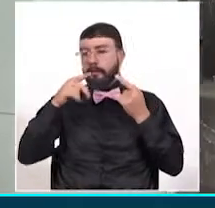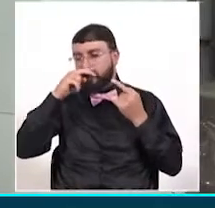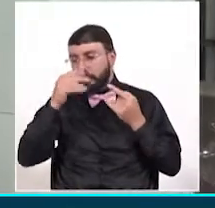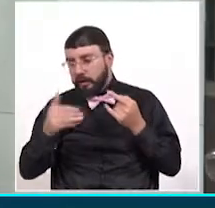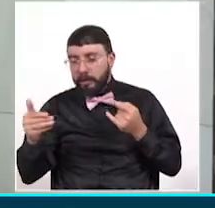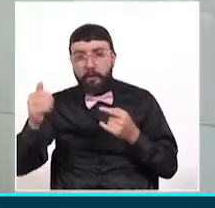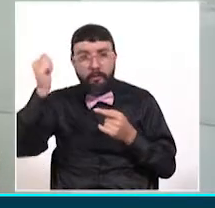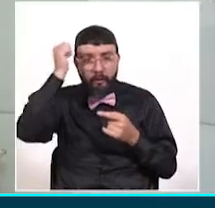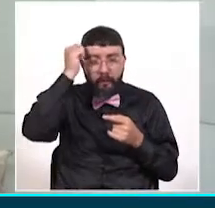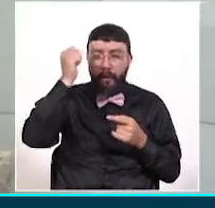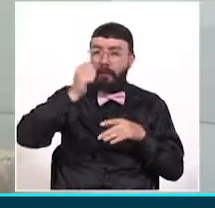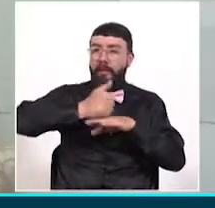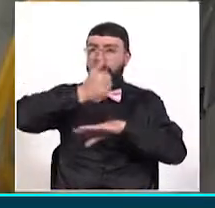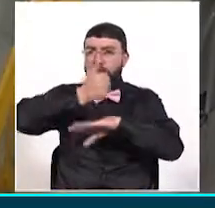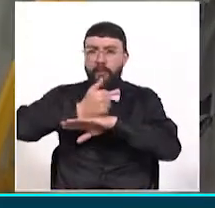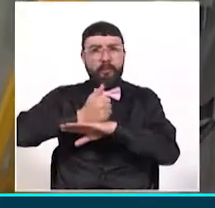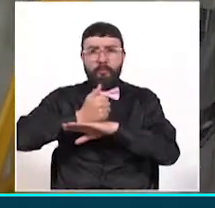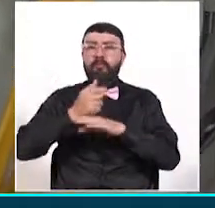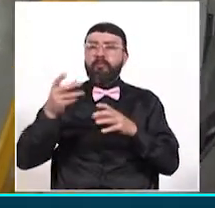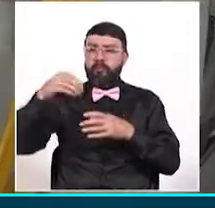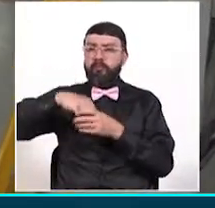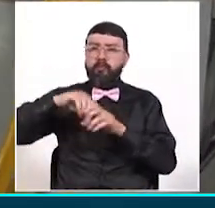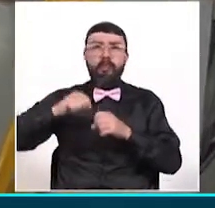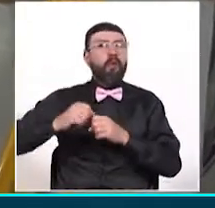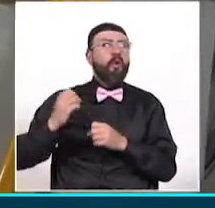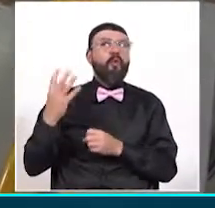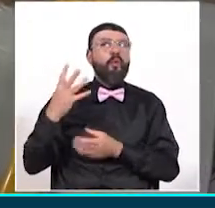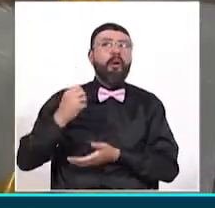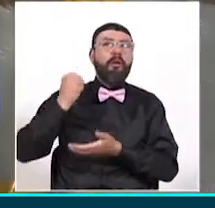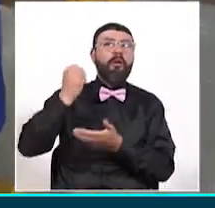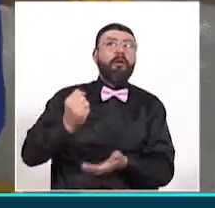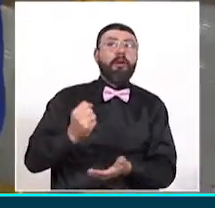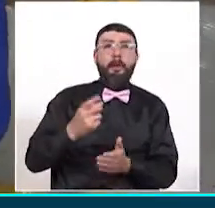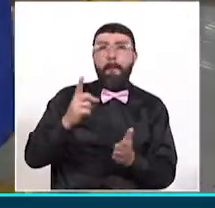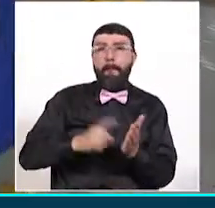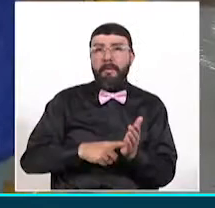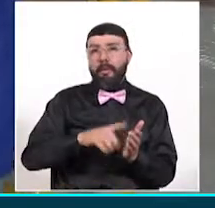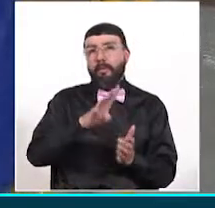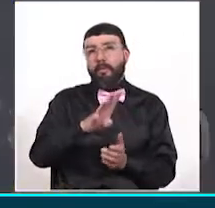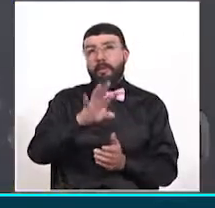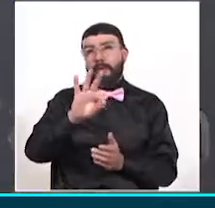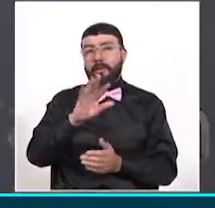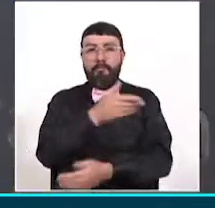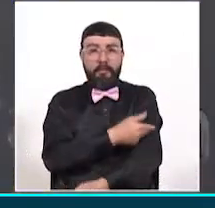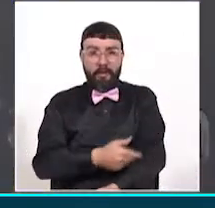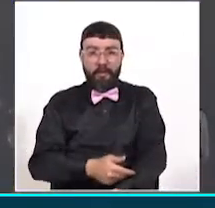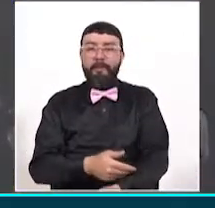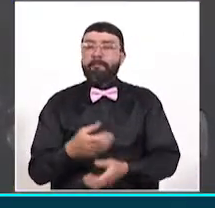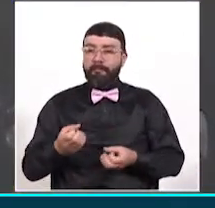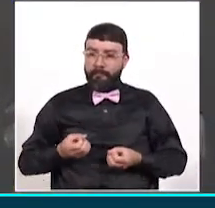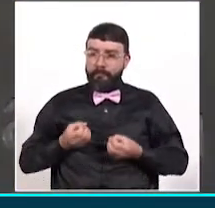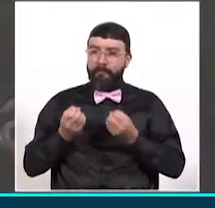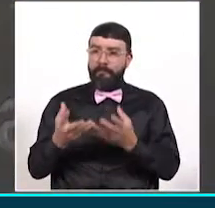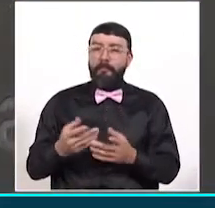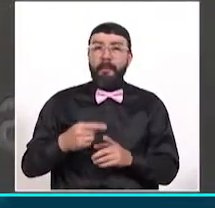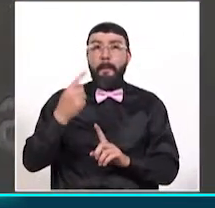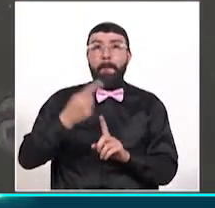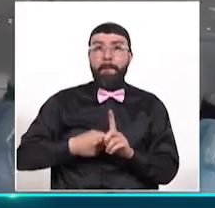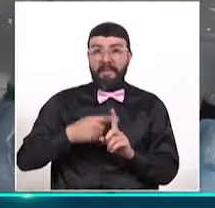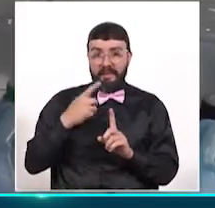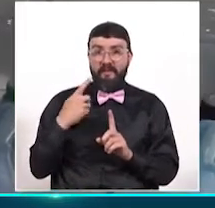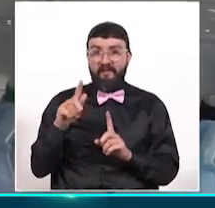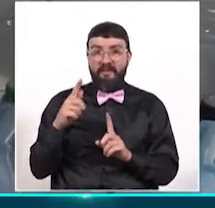administrativos. Con una inversión superior a los 1.043 millones de pesos, estaremos entregando en el mes de febrero